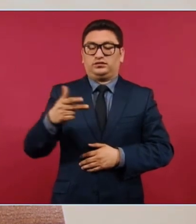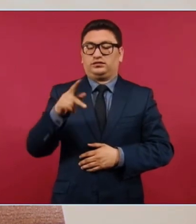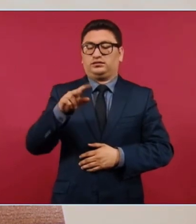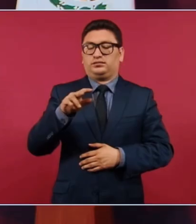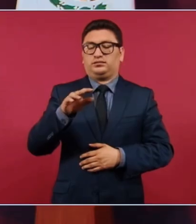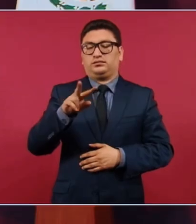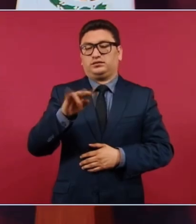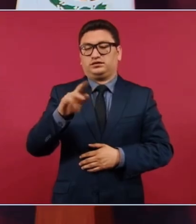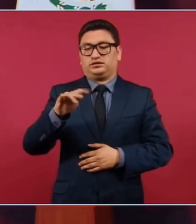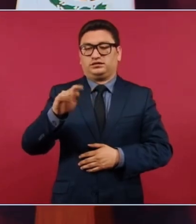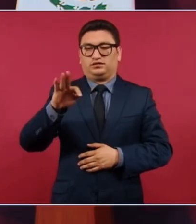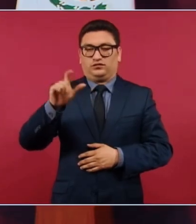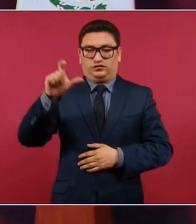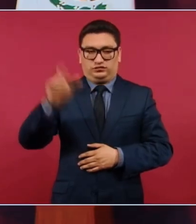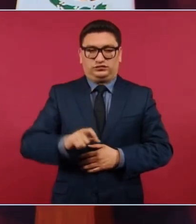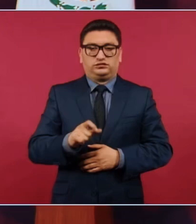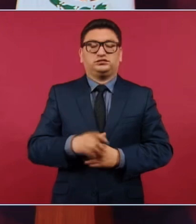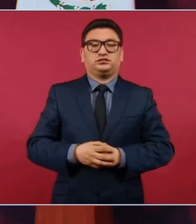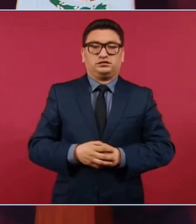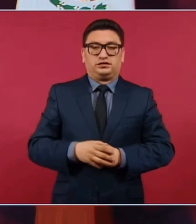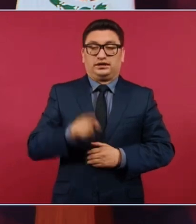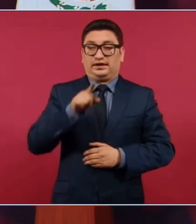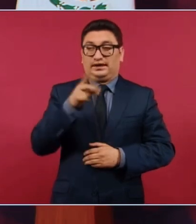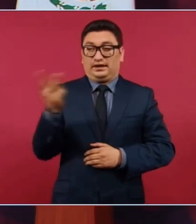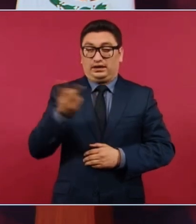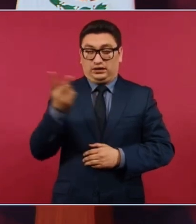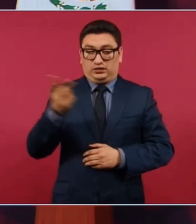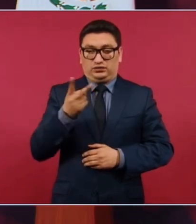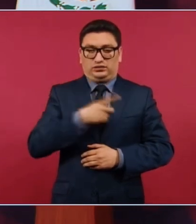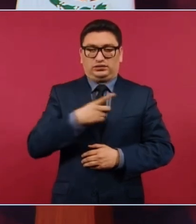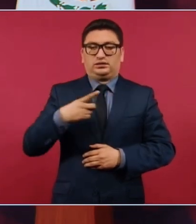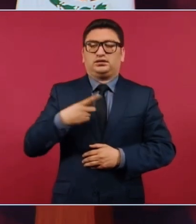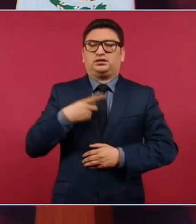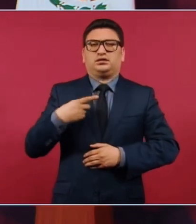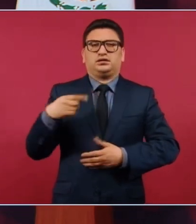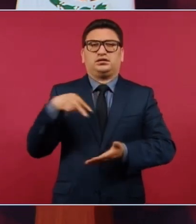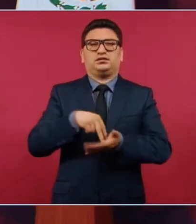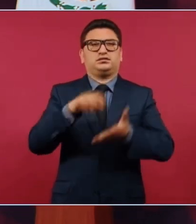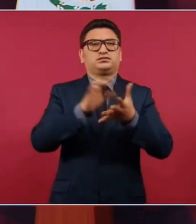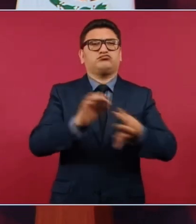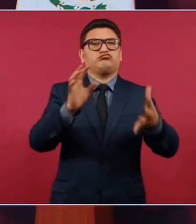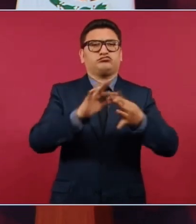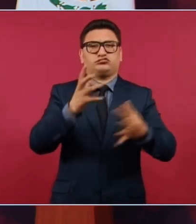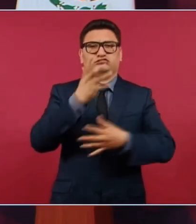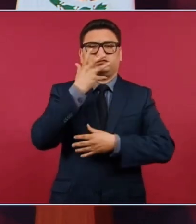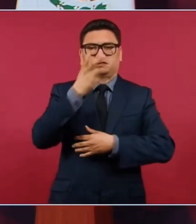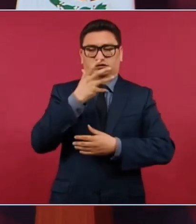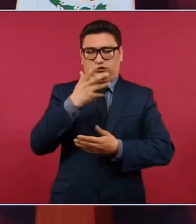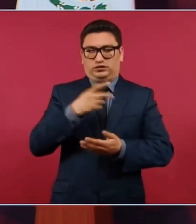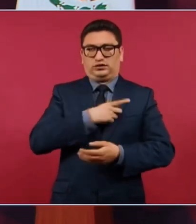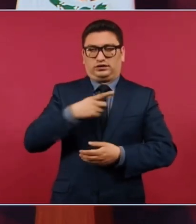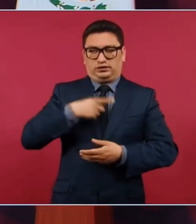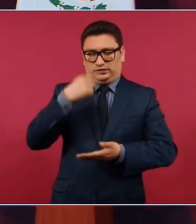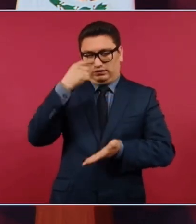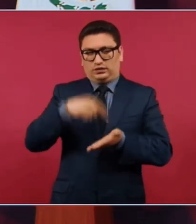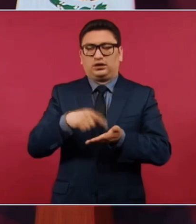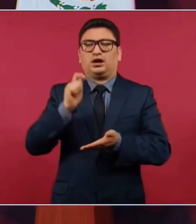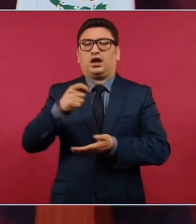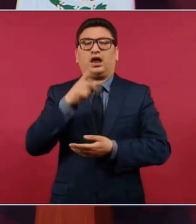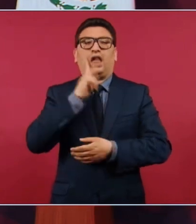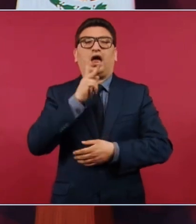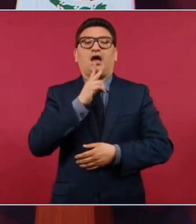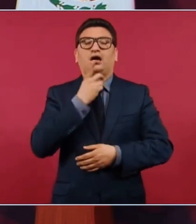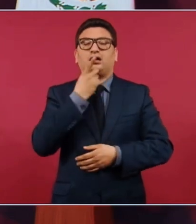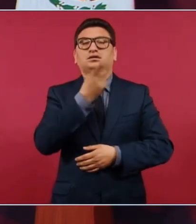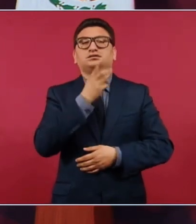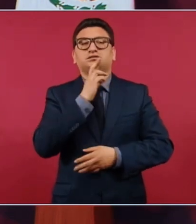Fox. Ambos le deben a la ciudadanía una explicación seria y creíble. ¿Qué van a decir ahora?